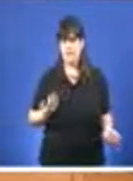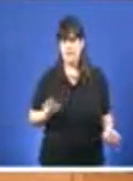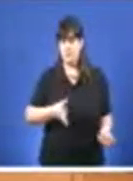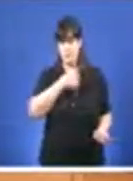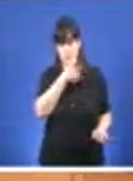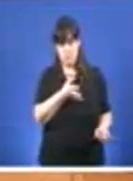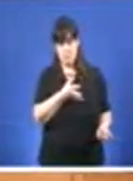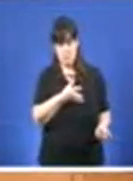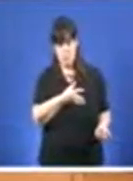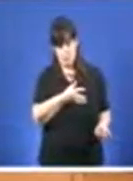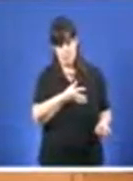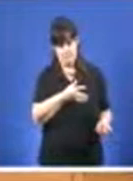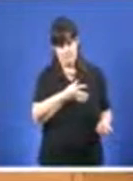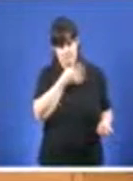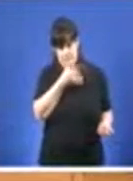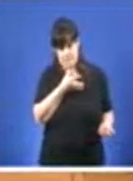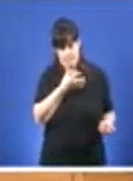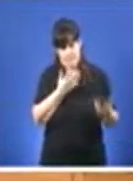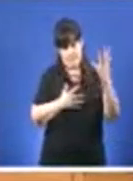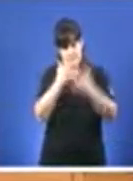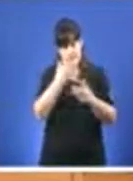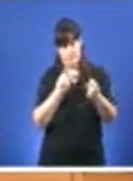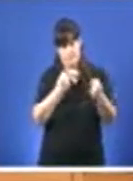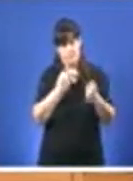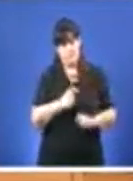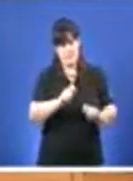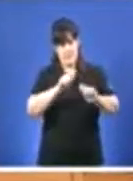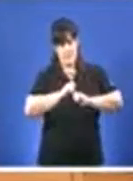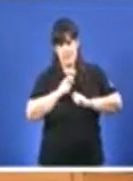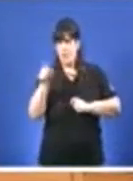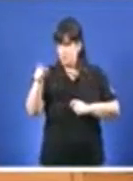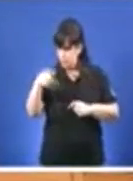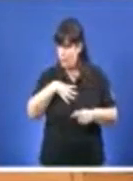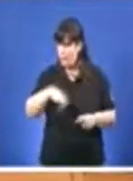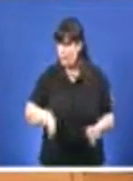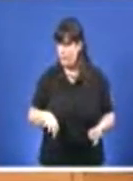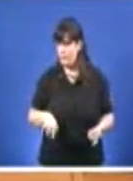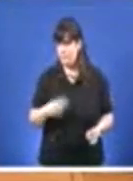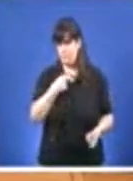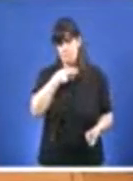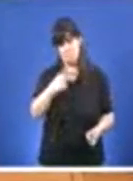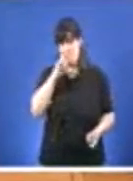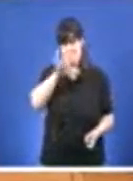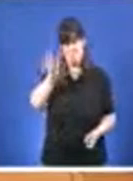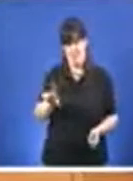que dá a administración. Está vostedes disposto a facelo. Das súas verbas dedúcese que non especialmente.